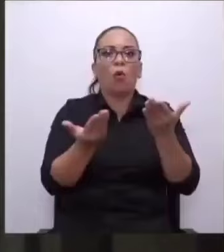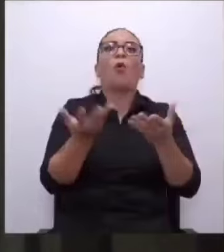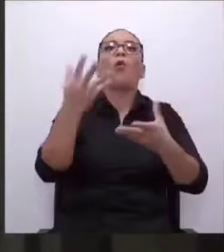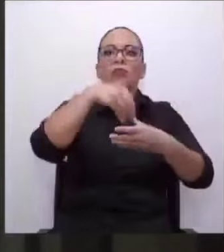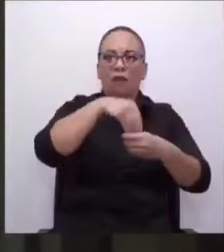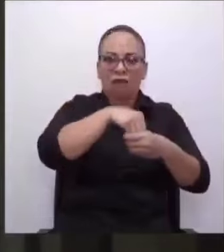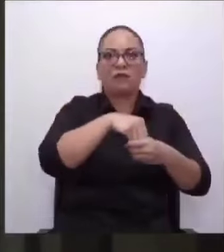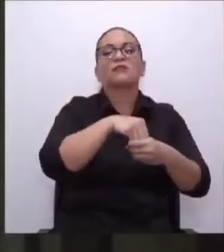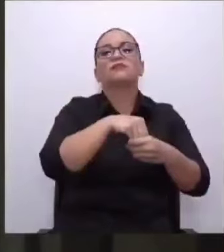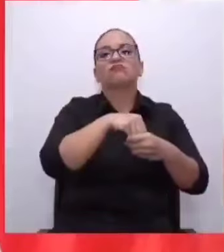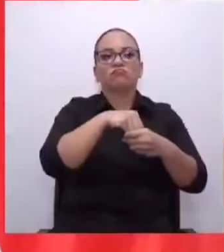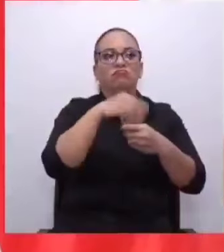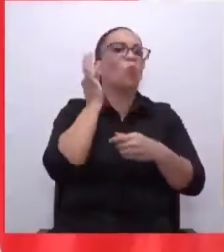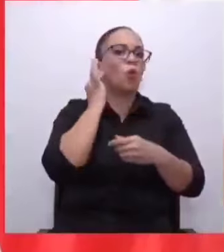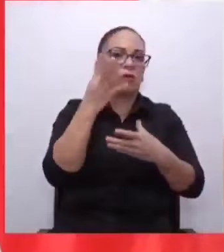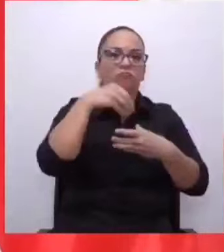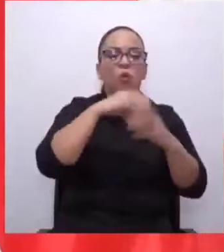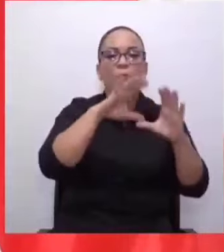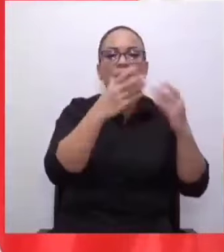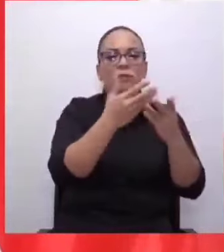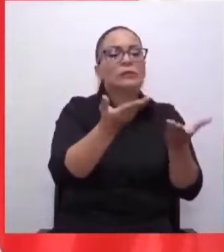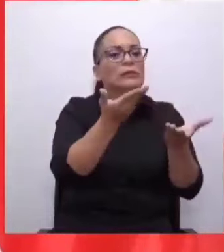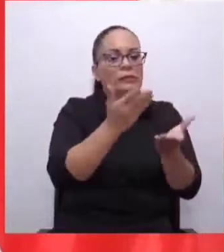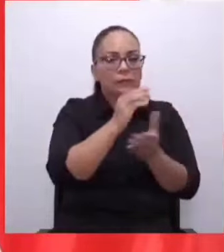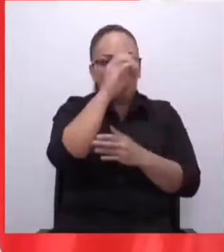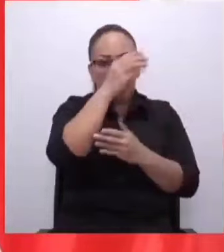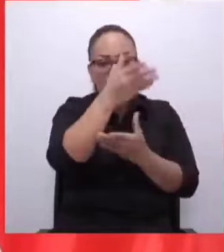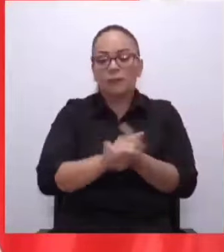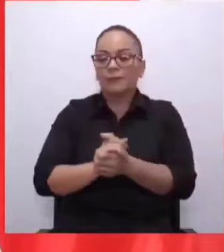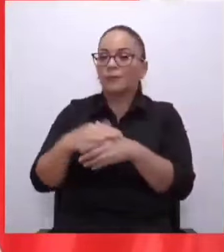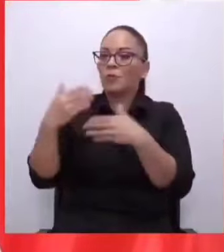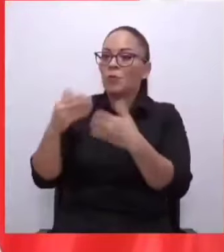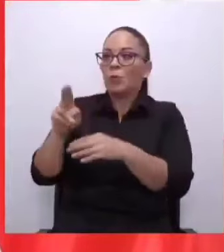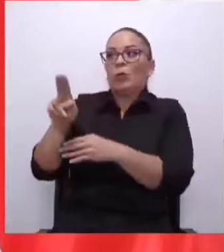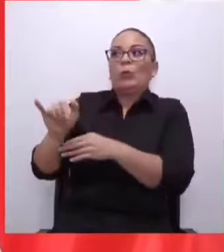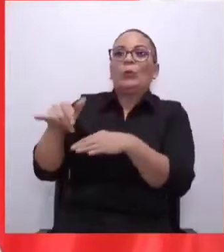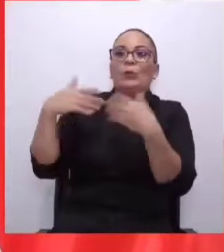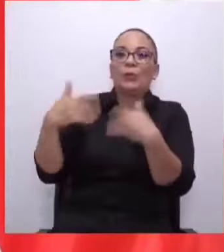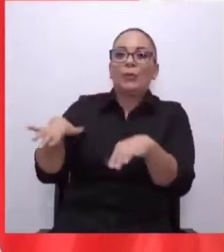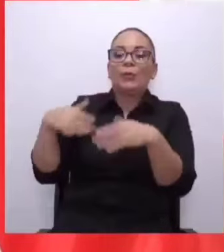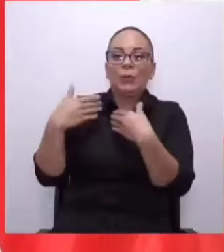comisión. Uy, don Marvin. Vea.